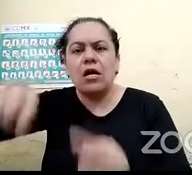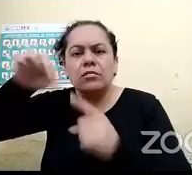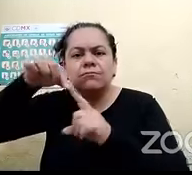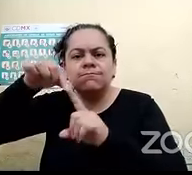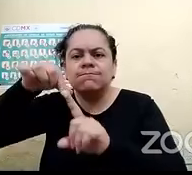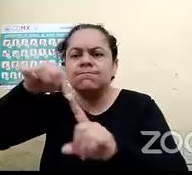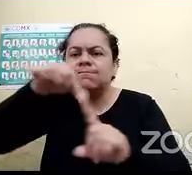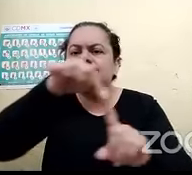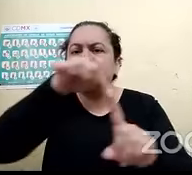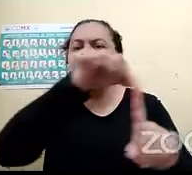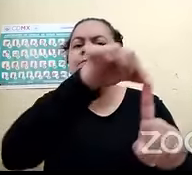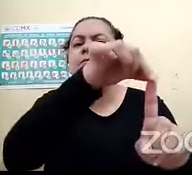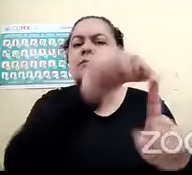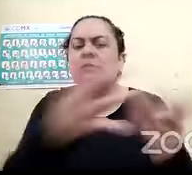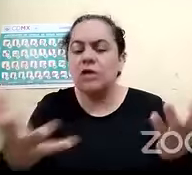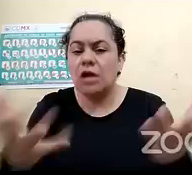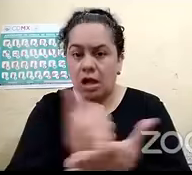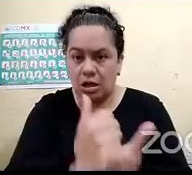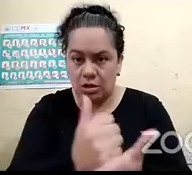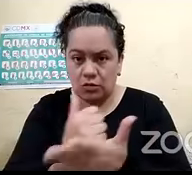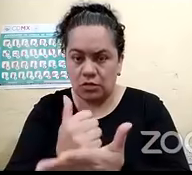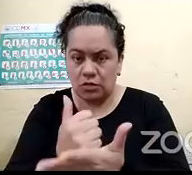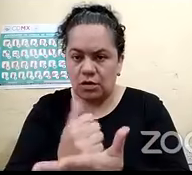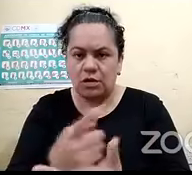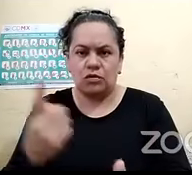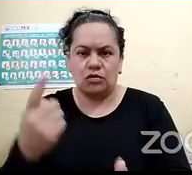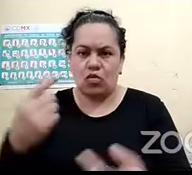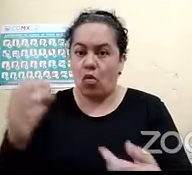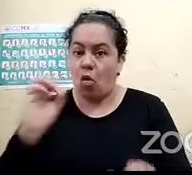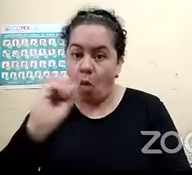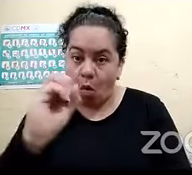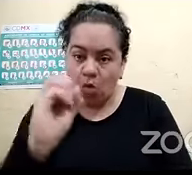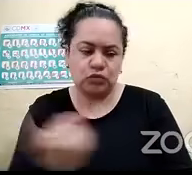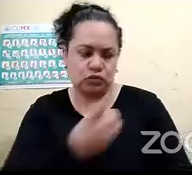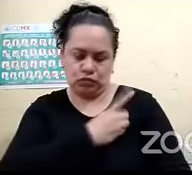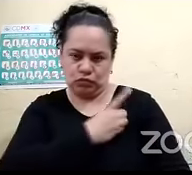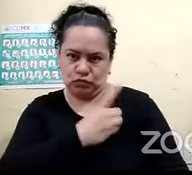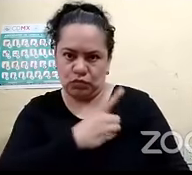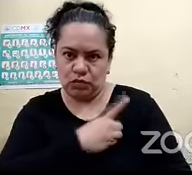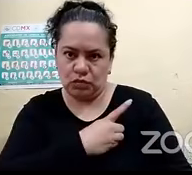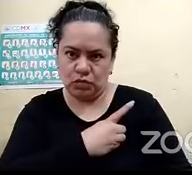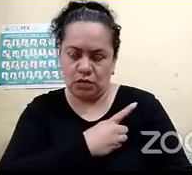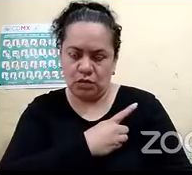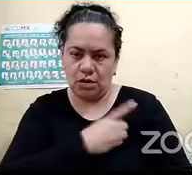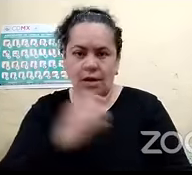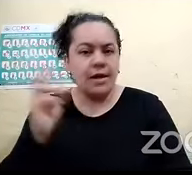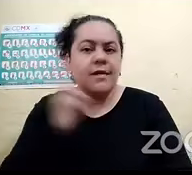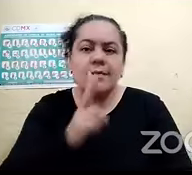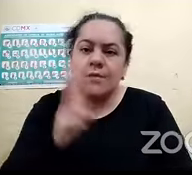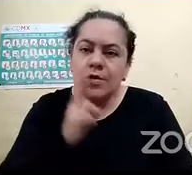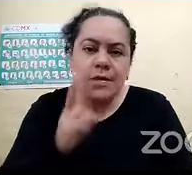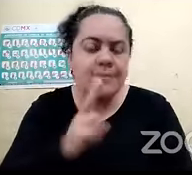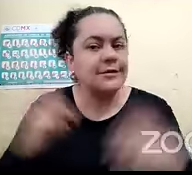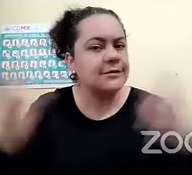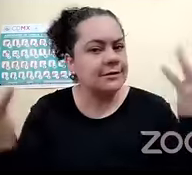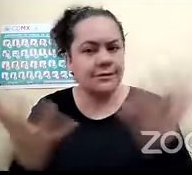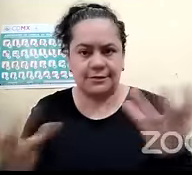con ayuda y sin ayuda y hacer esos simulacros siempre para